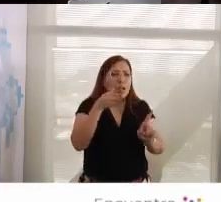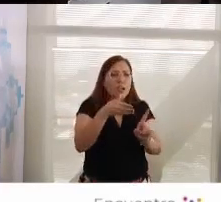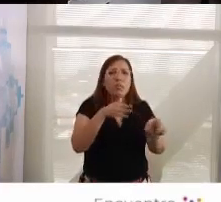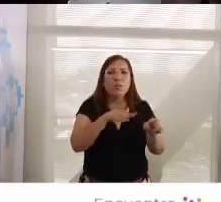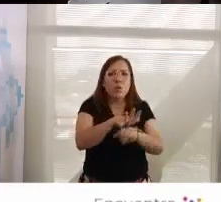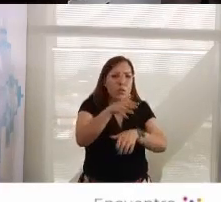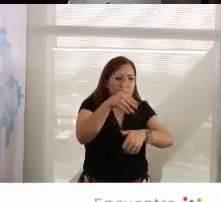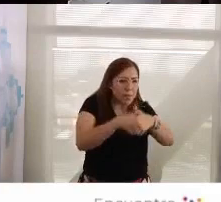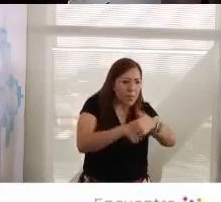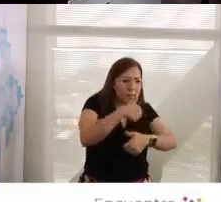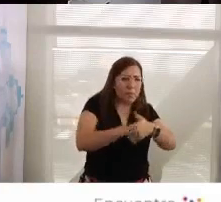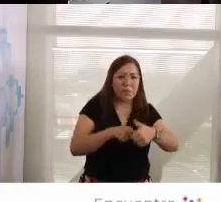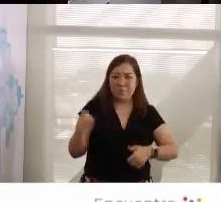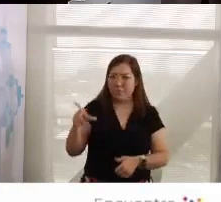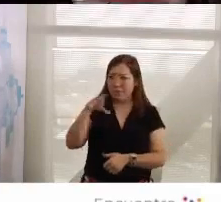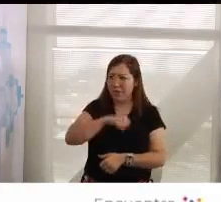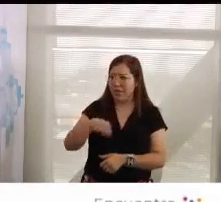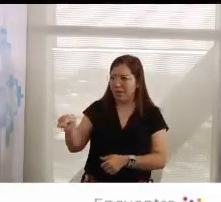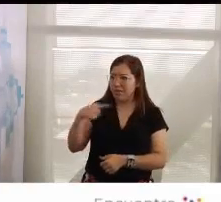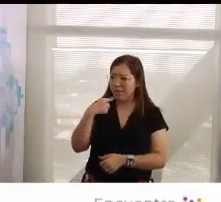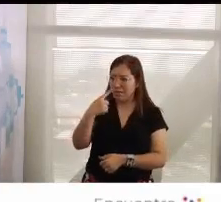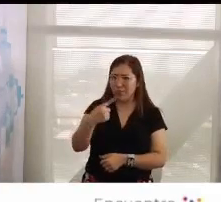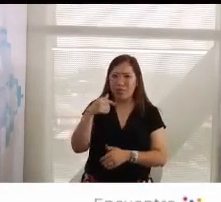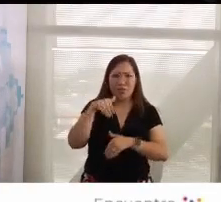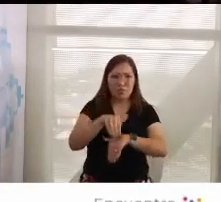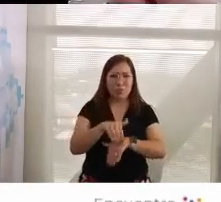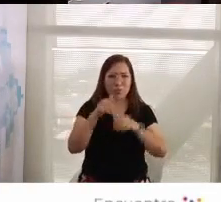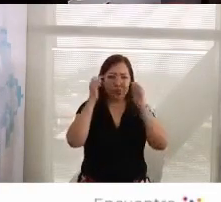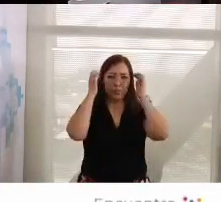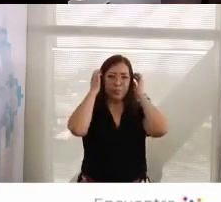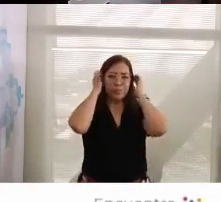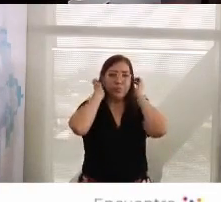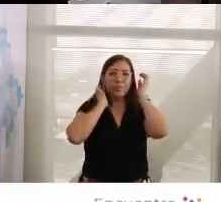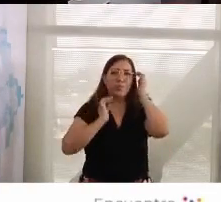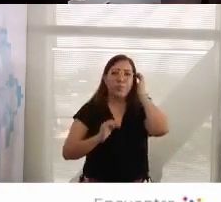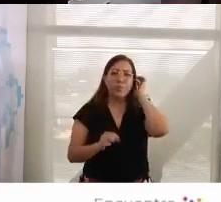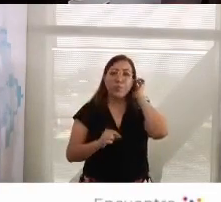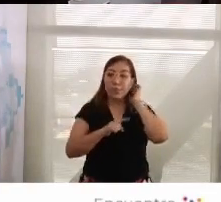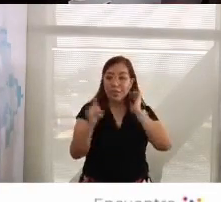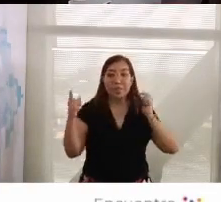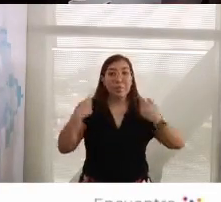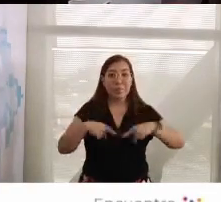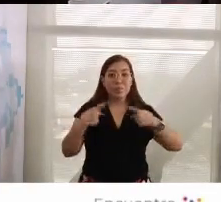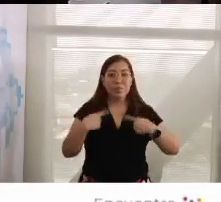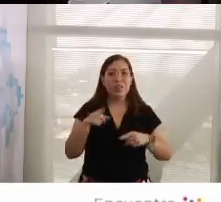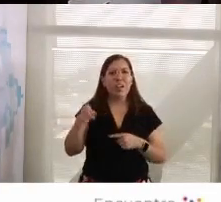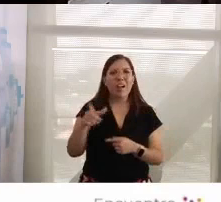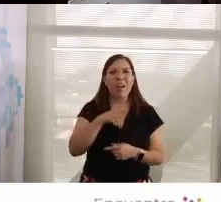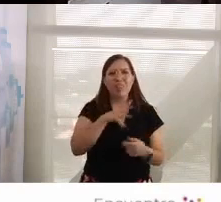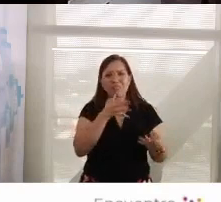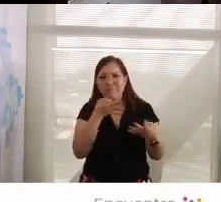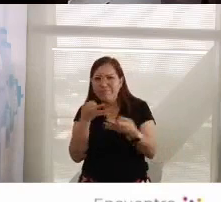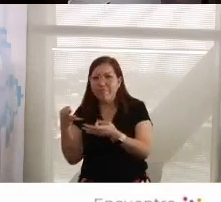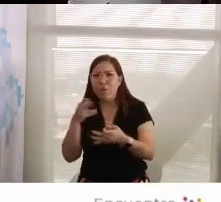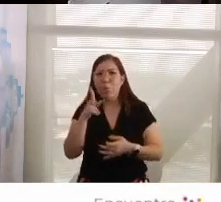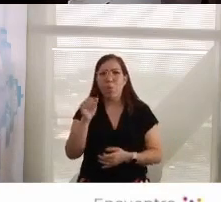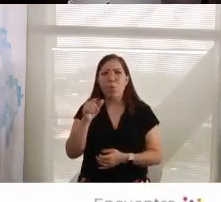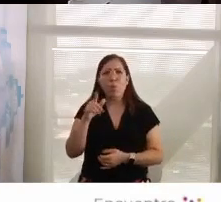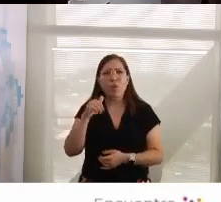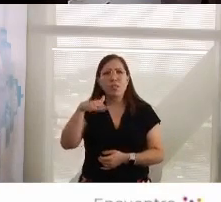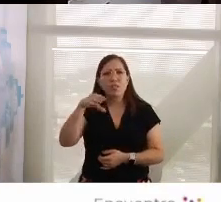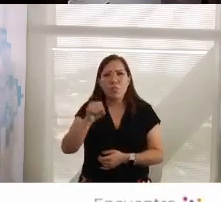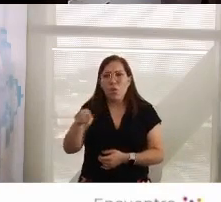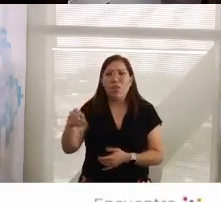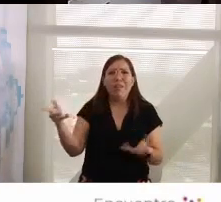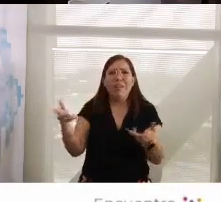y me encantó tu provocación, Ricardo, de si está este apetito por populismo y qué hacer al respecto, y mi